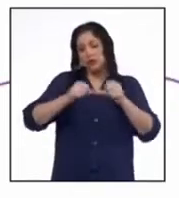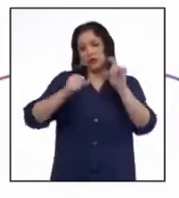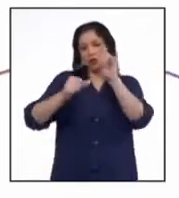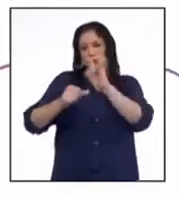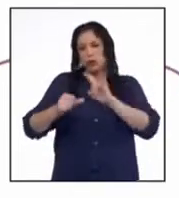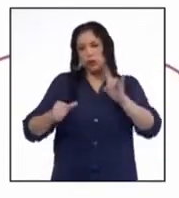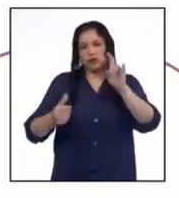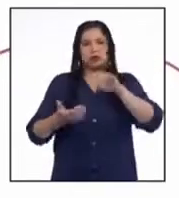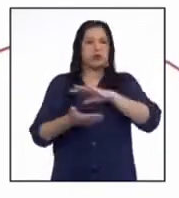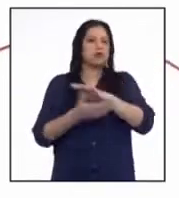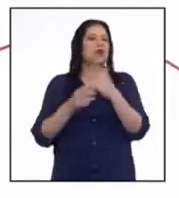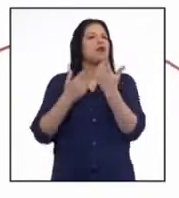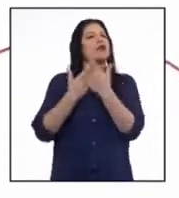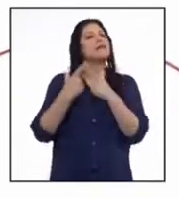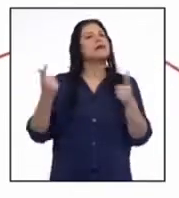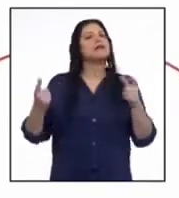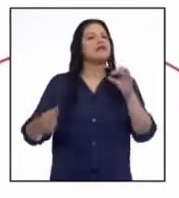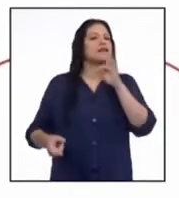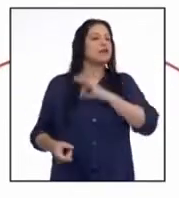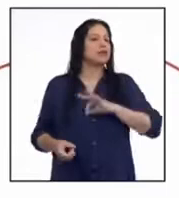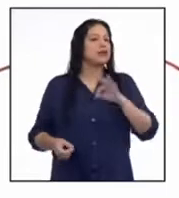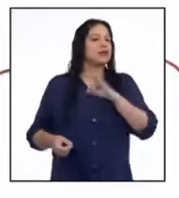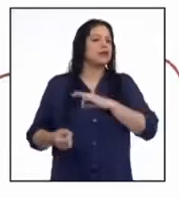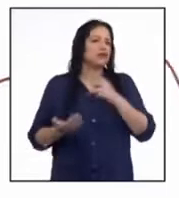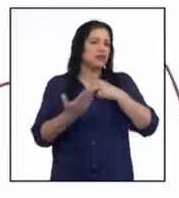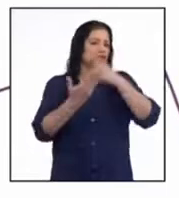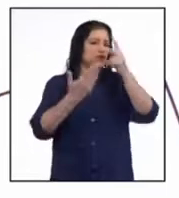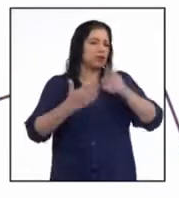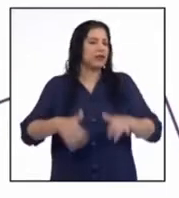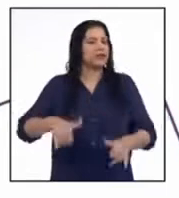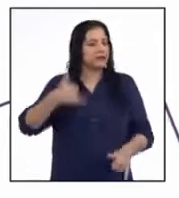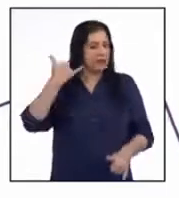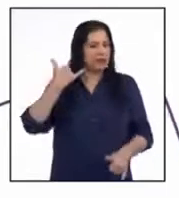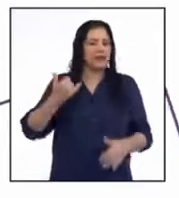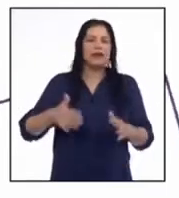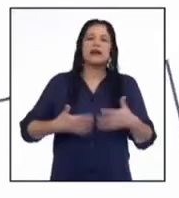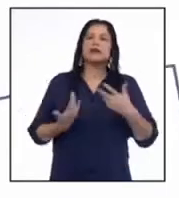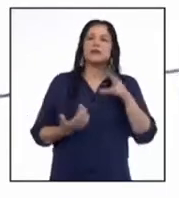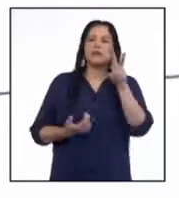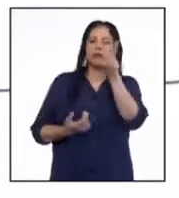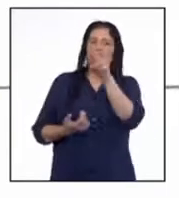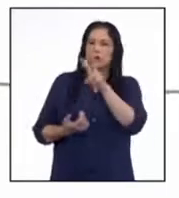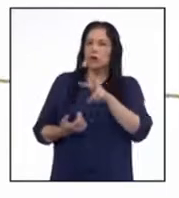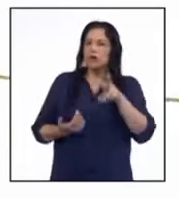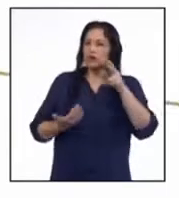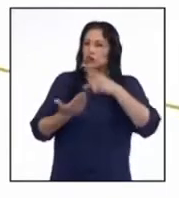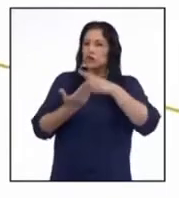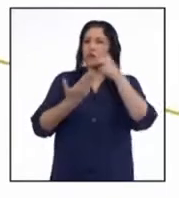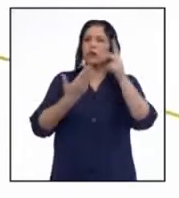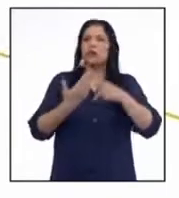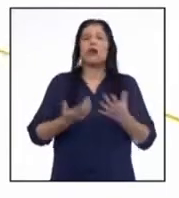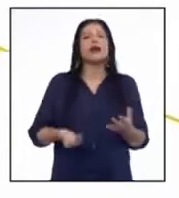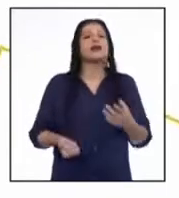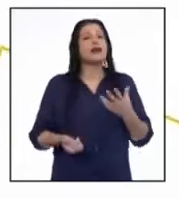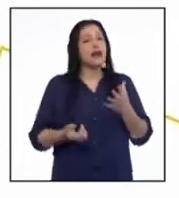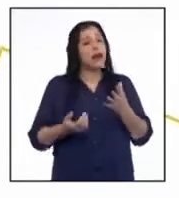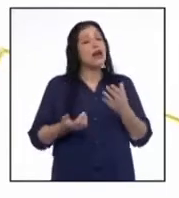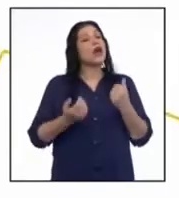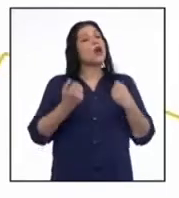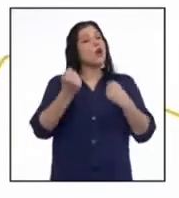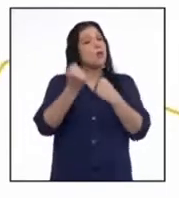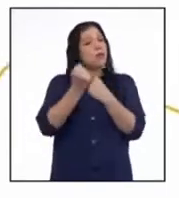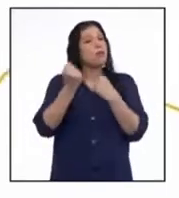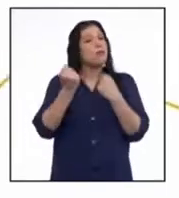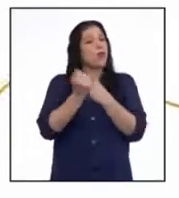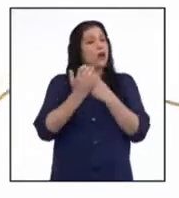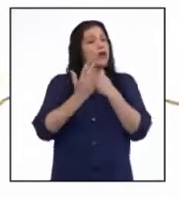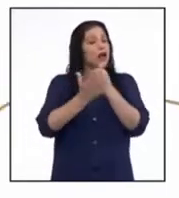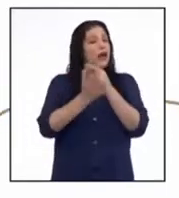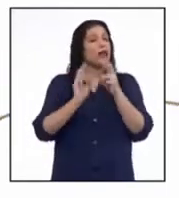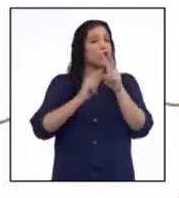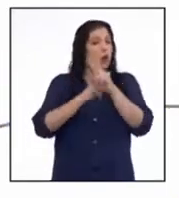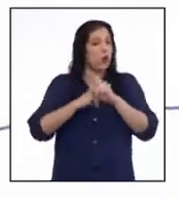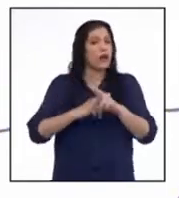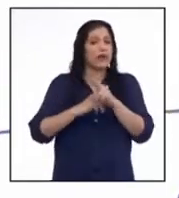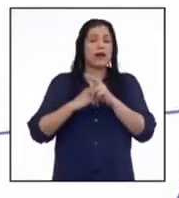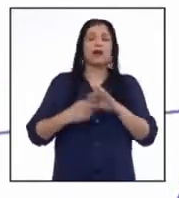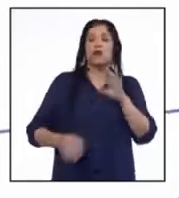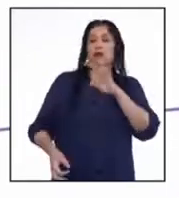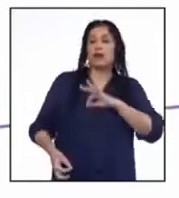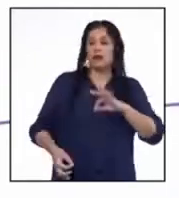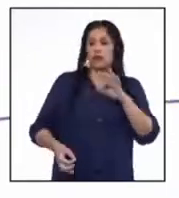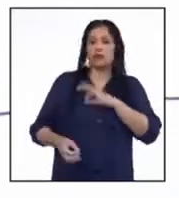uso con toda libertad de los beneficios de su plan. También puedo observar que es un plan que vela por el beneficio de sus usuarios, ya que está